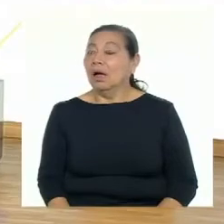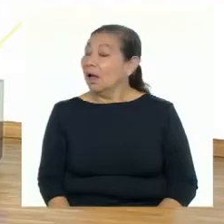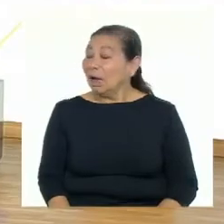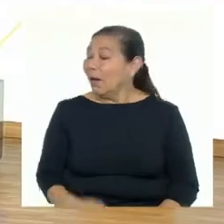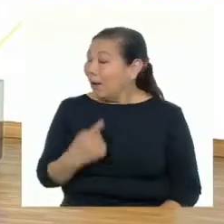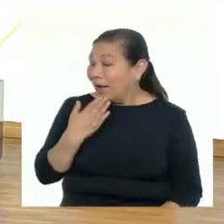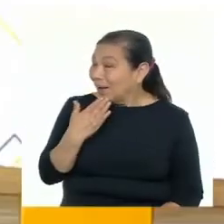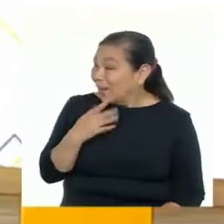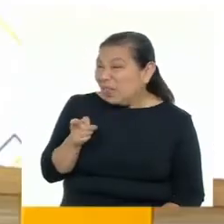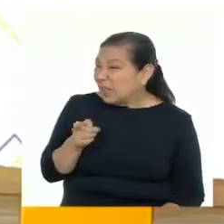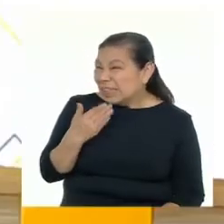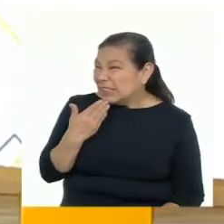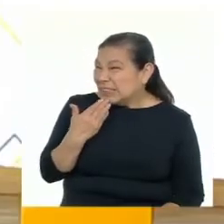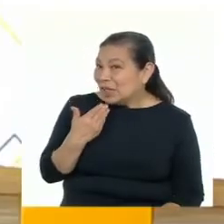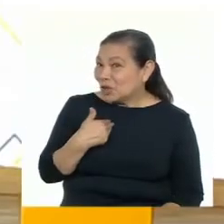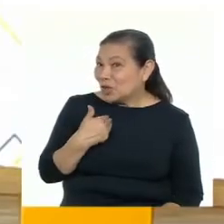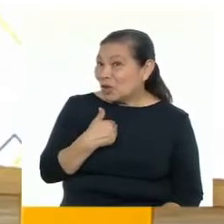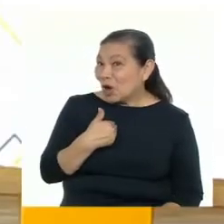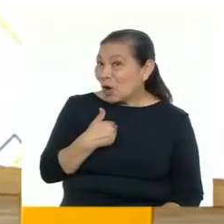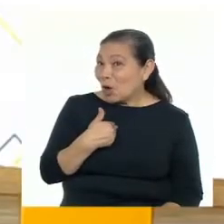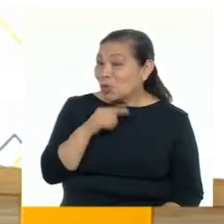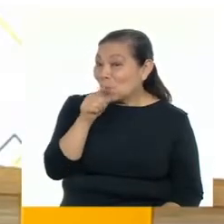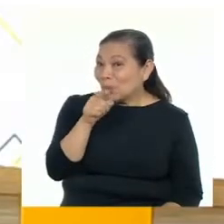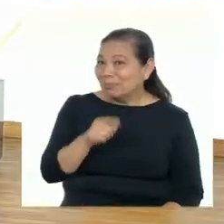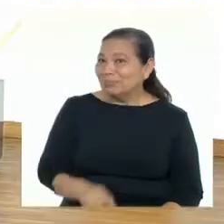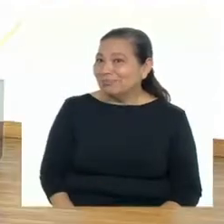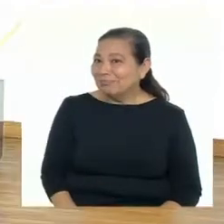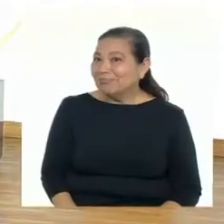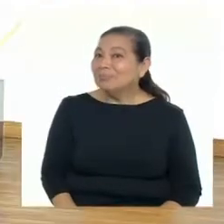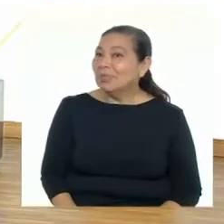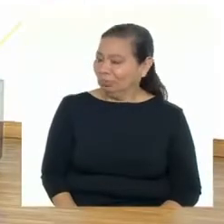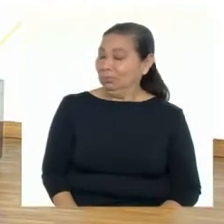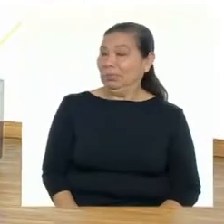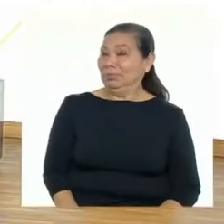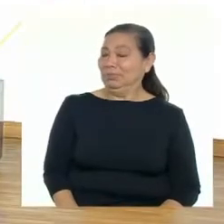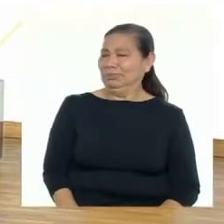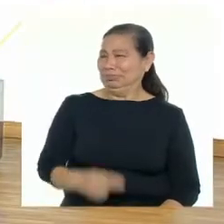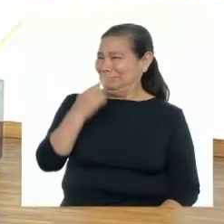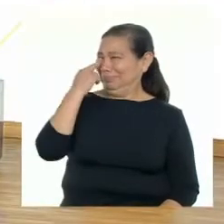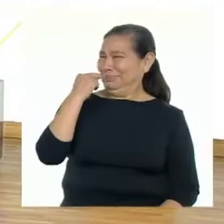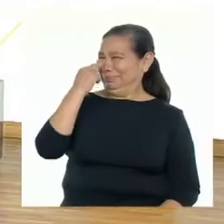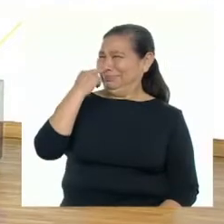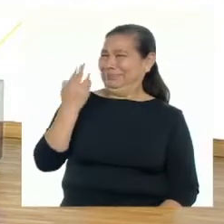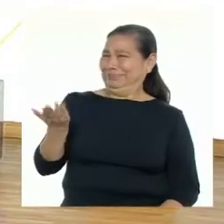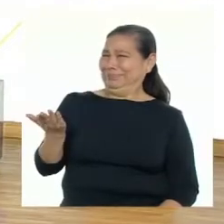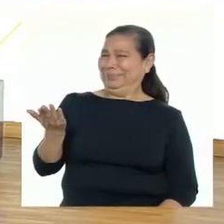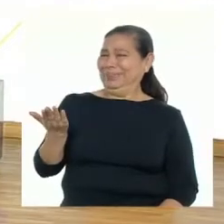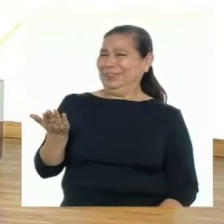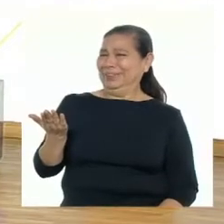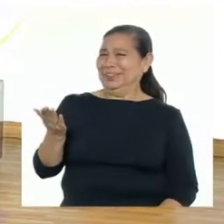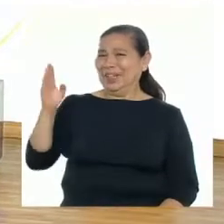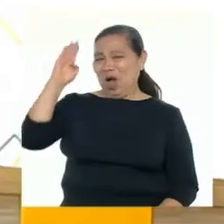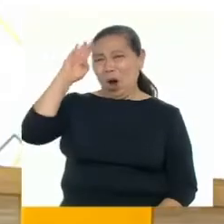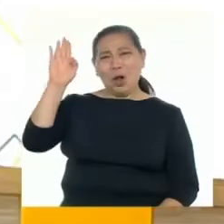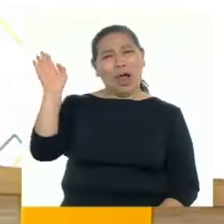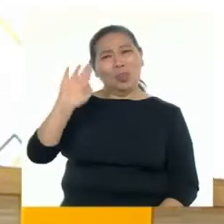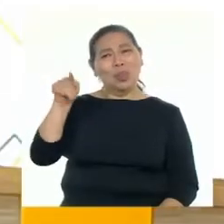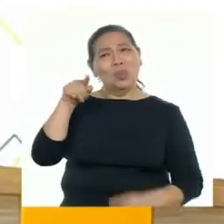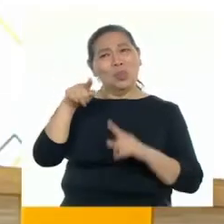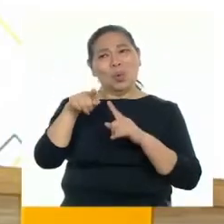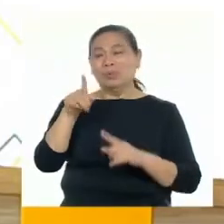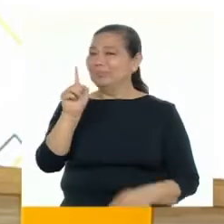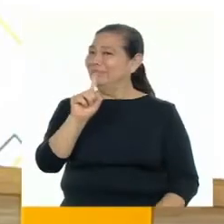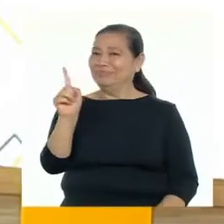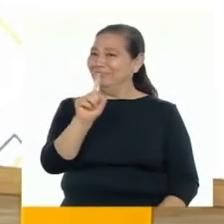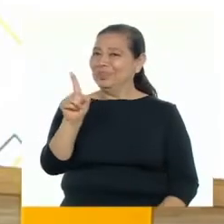¿Quién eres tú? Yo soy tú. ¡Qué nombre para más raro! ¡Hola, tú! No,